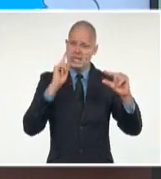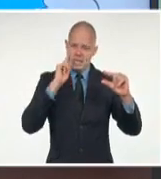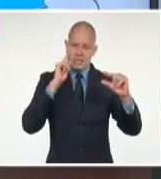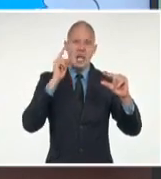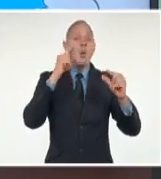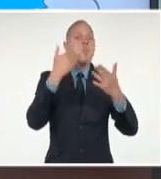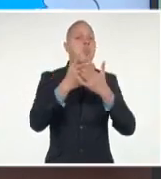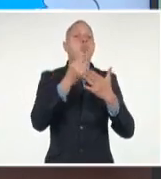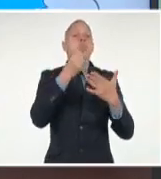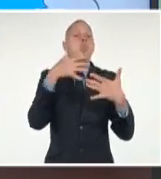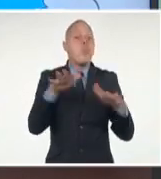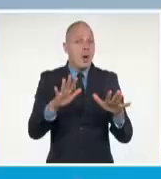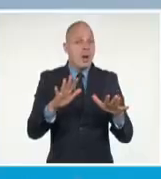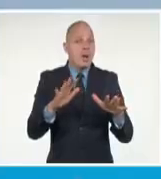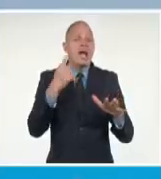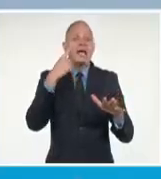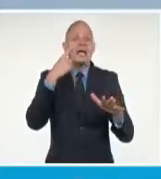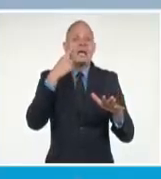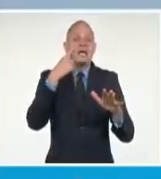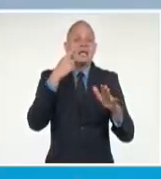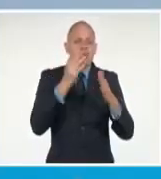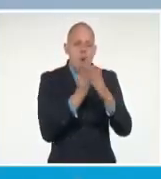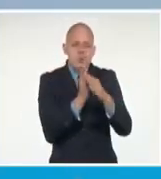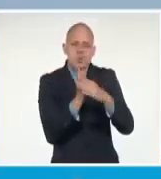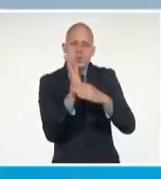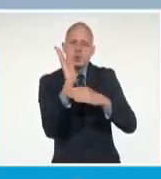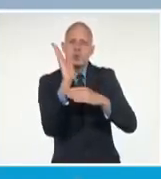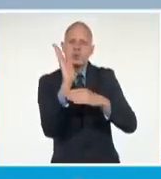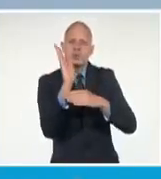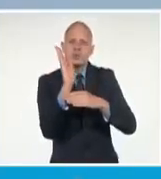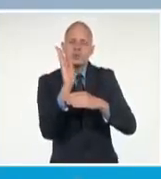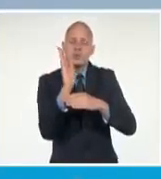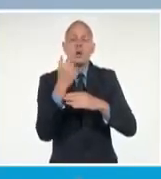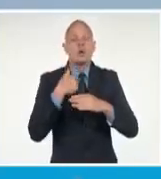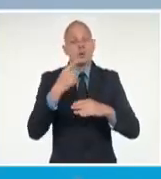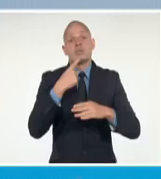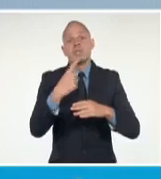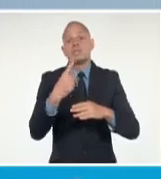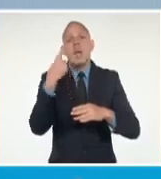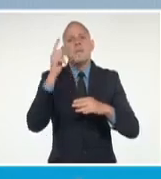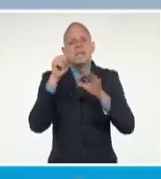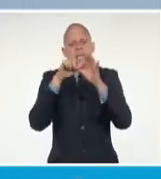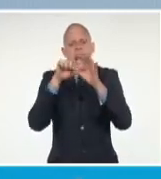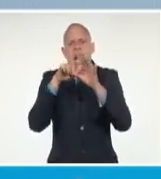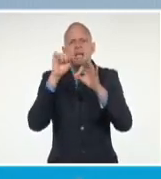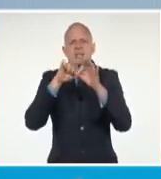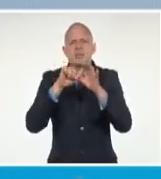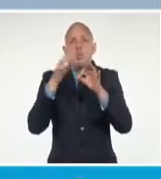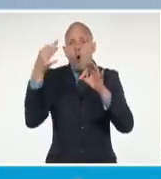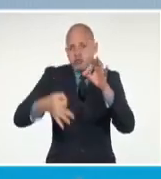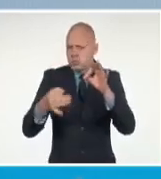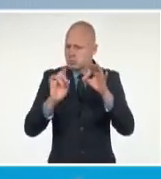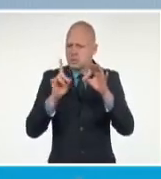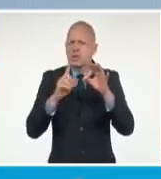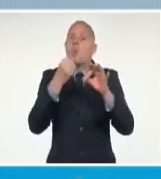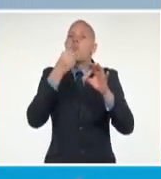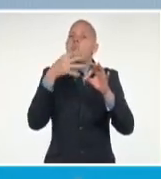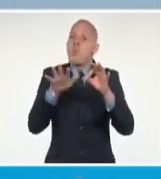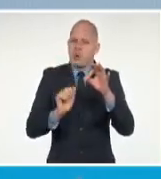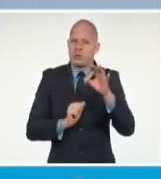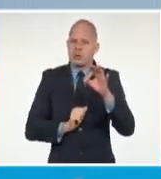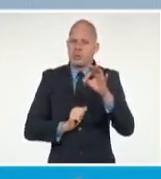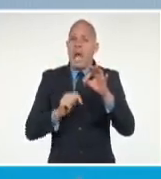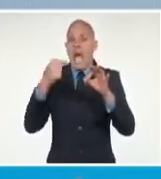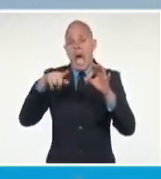Vuelvo a repetir que este es un centro, pudiéramos decir, teórico. En este momento estaría por aquí, casi